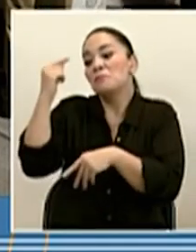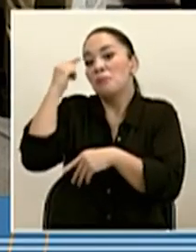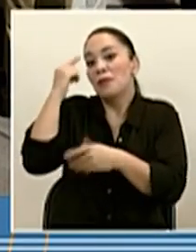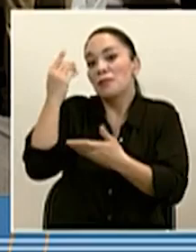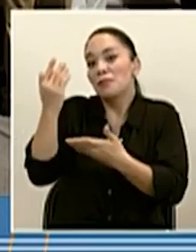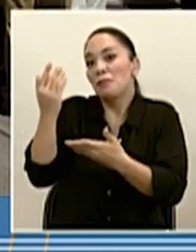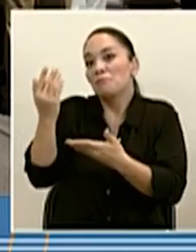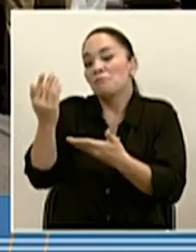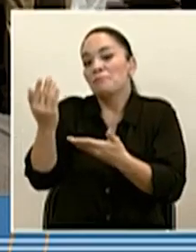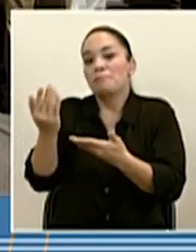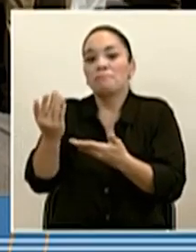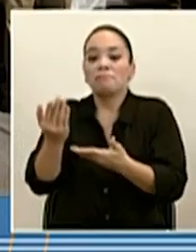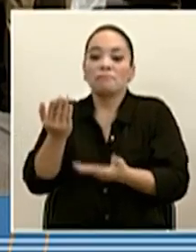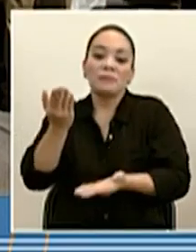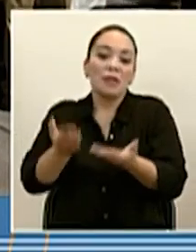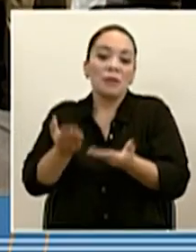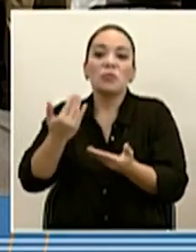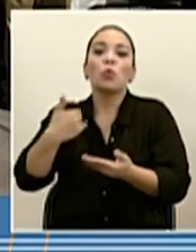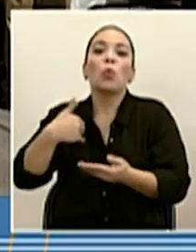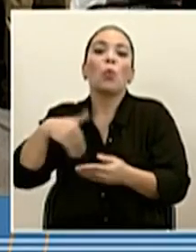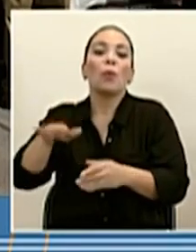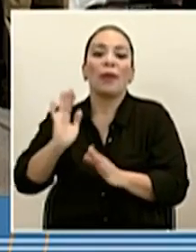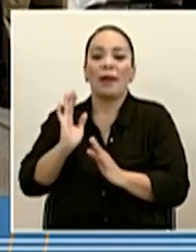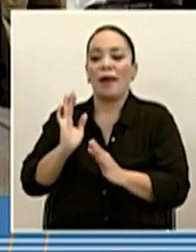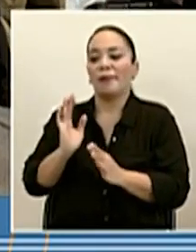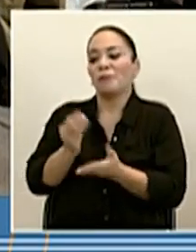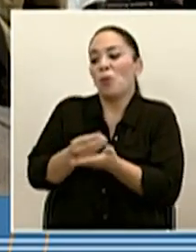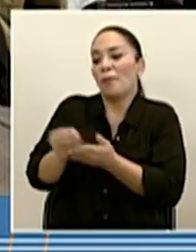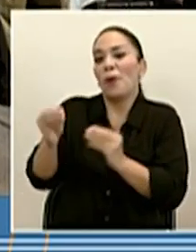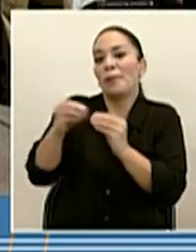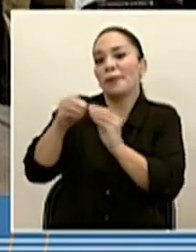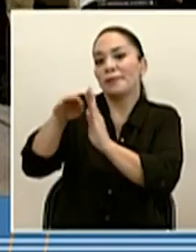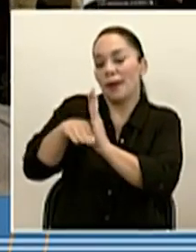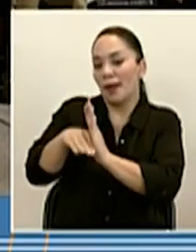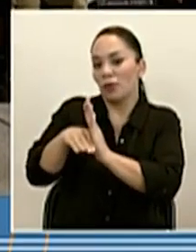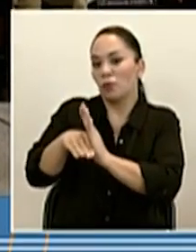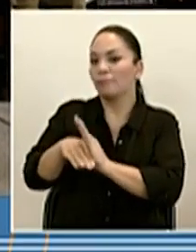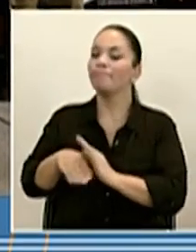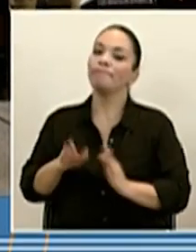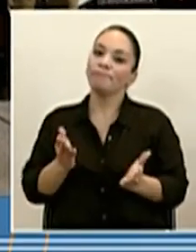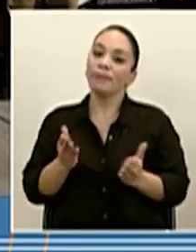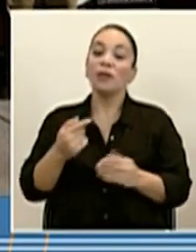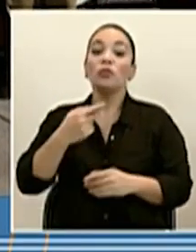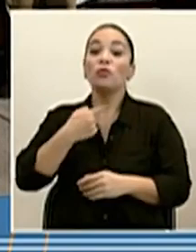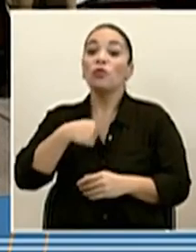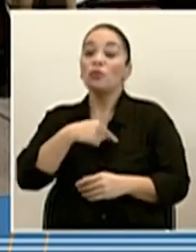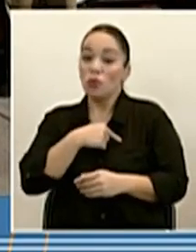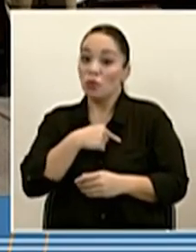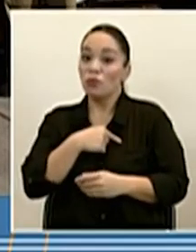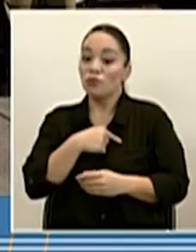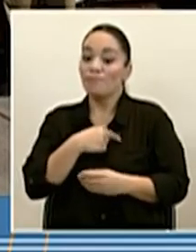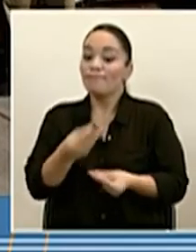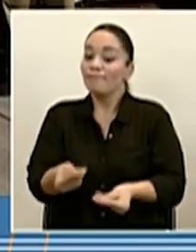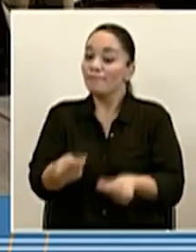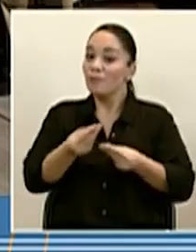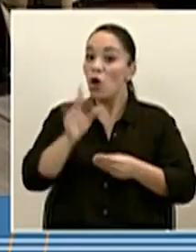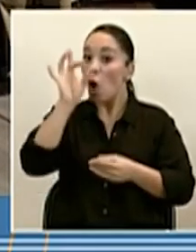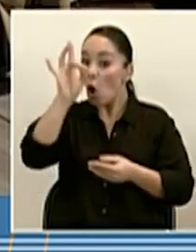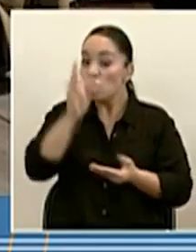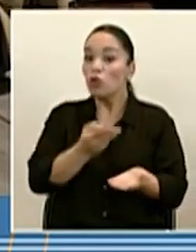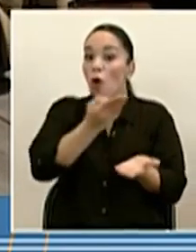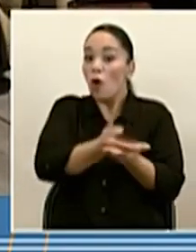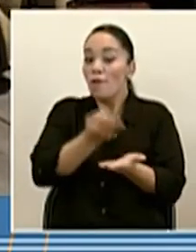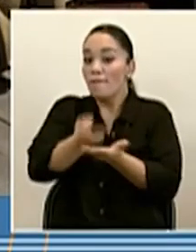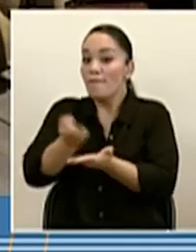adquirido esos servicios por menor costo. Bueno, nosotros recibimos ocho ofertas y la que seleccionamos